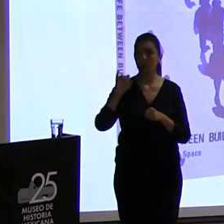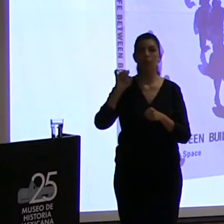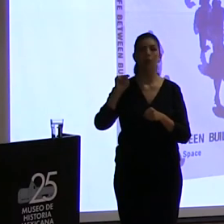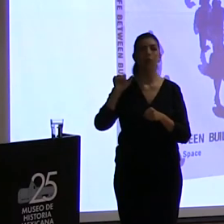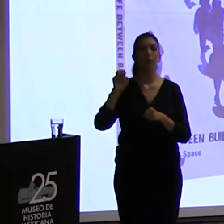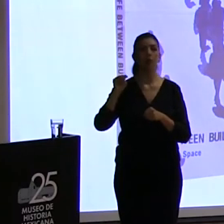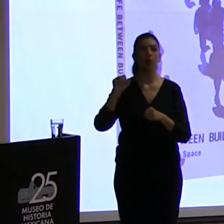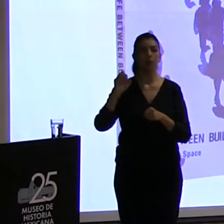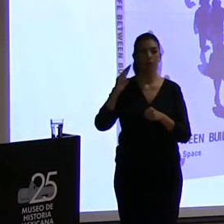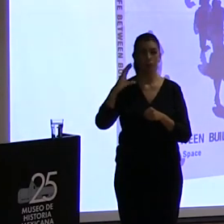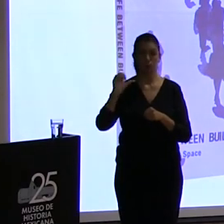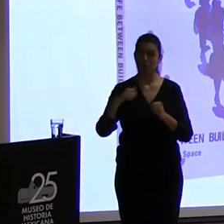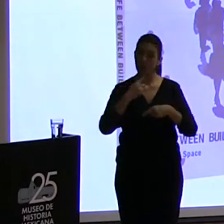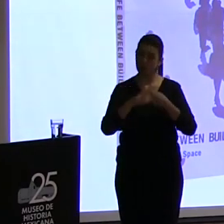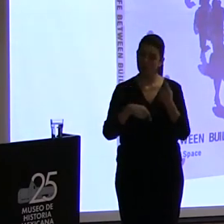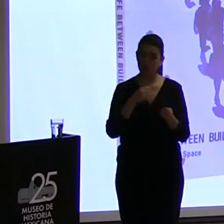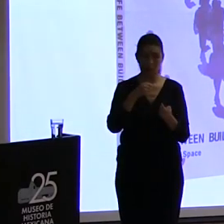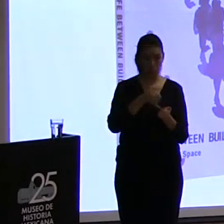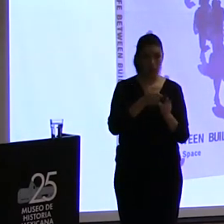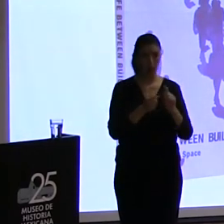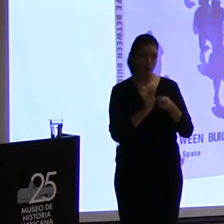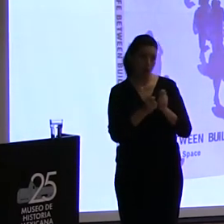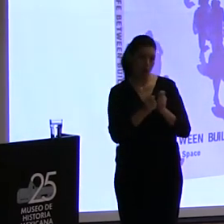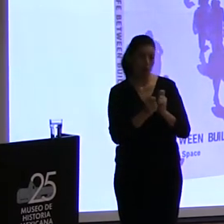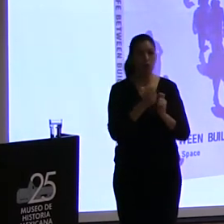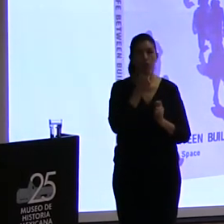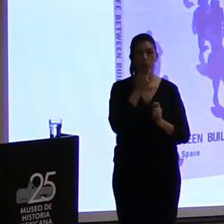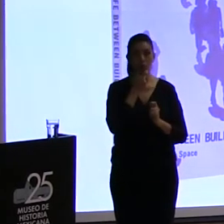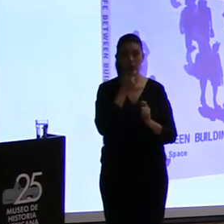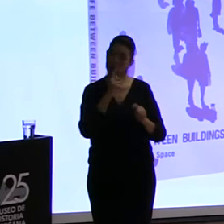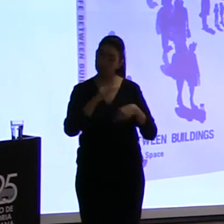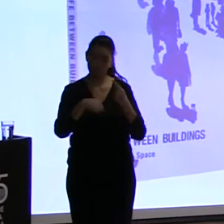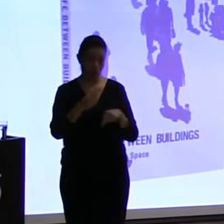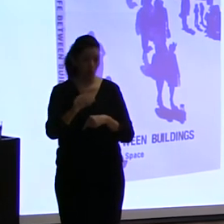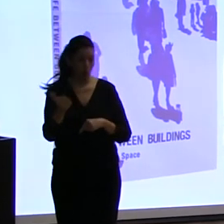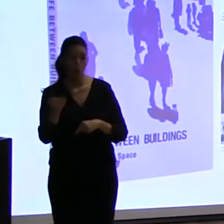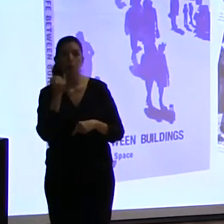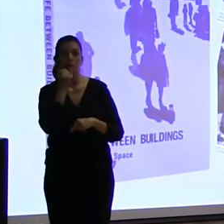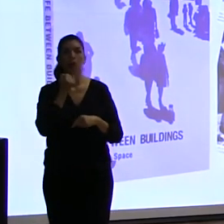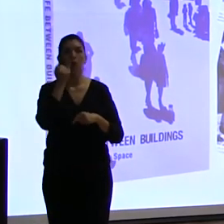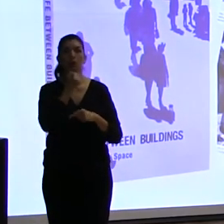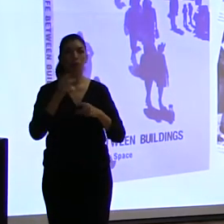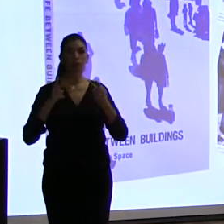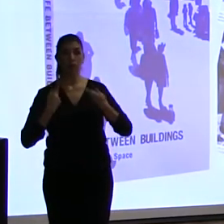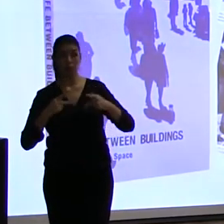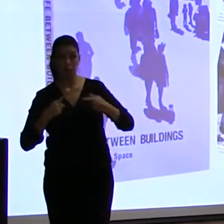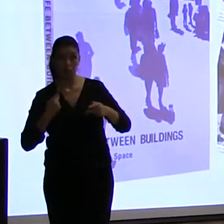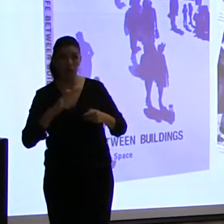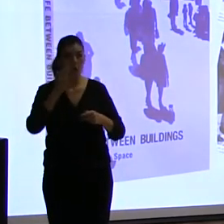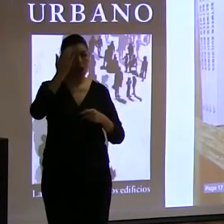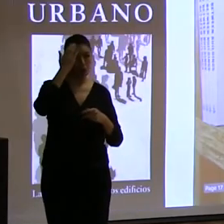que se convierte en un punto de partida para una mirada completamente distinta a la planificación urbana. Una